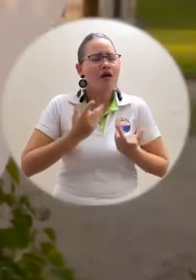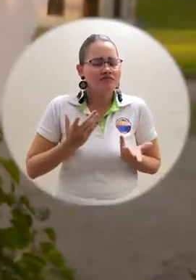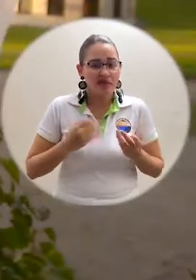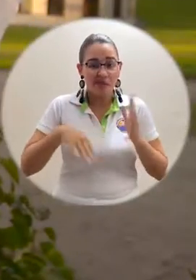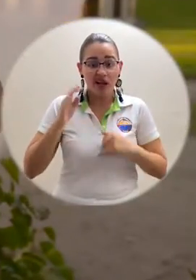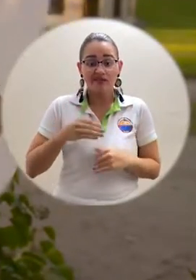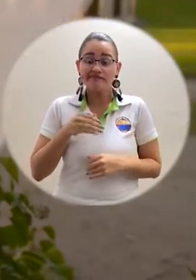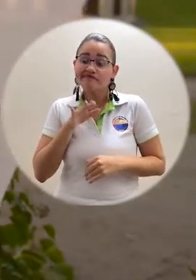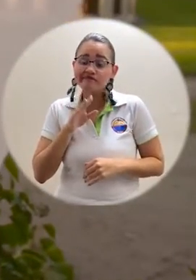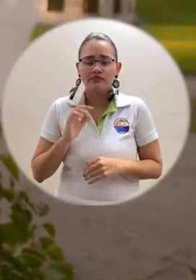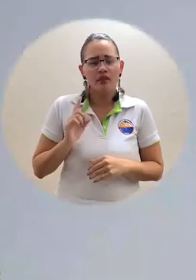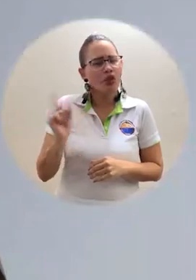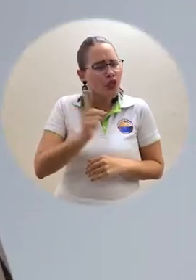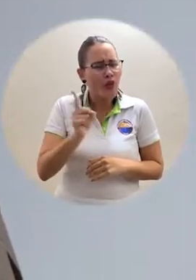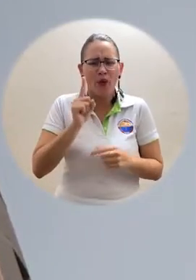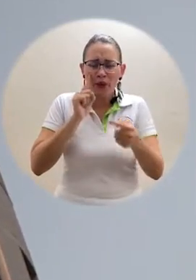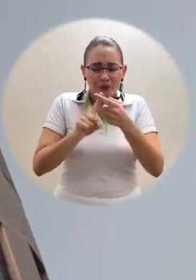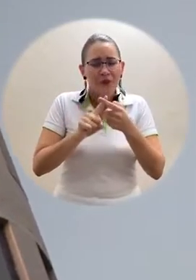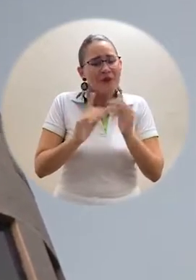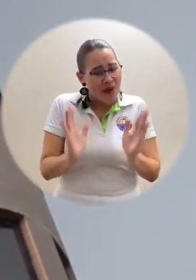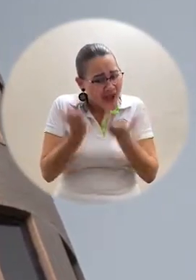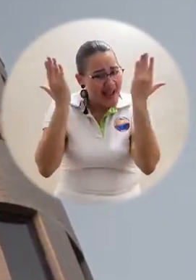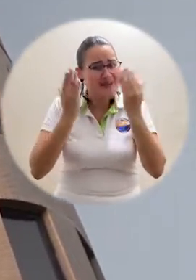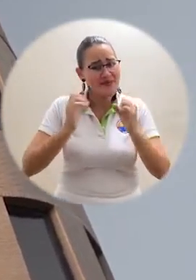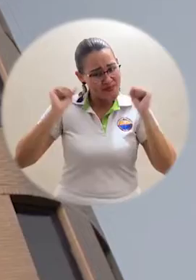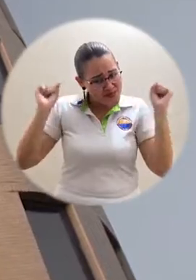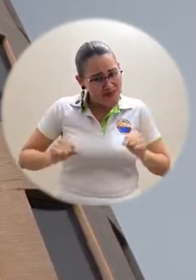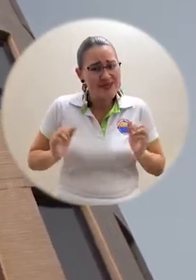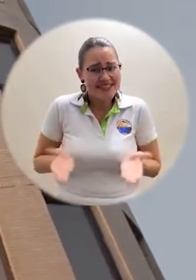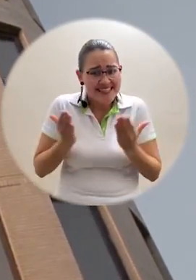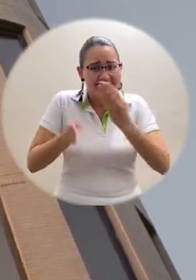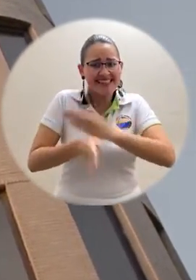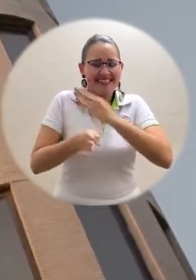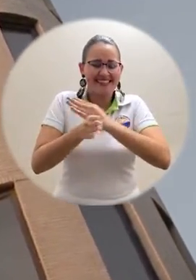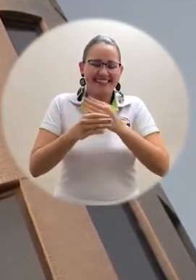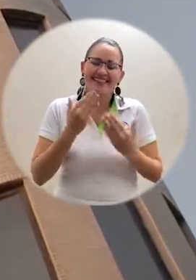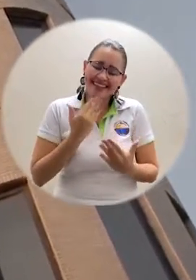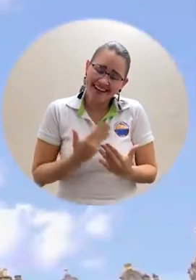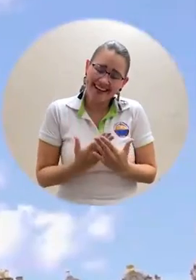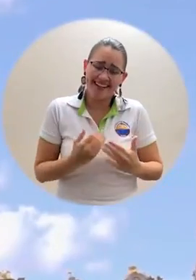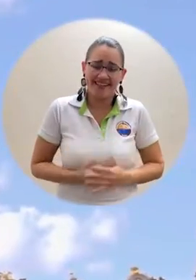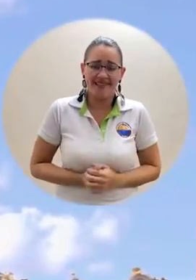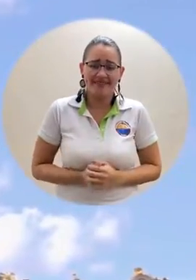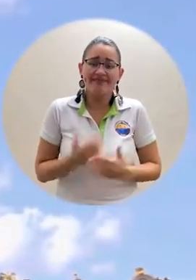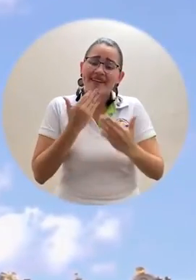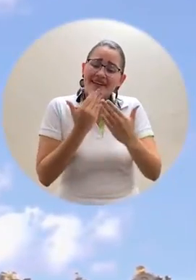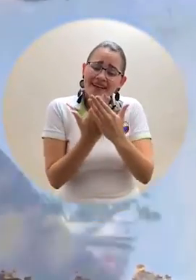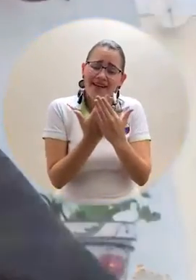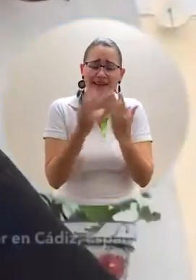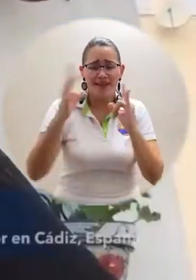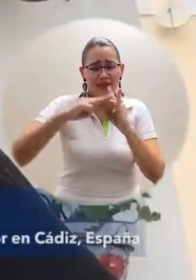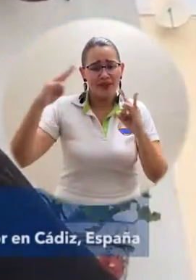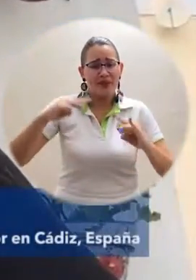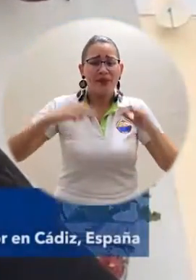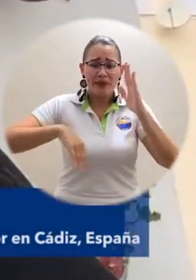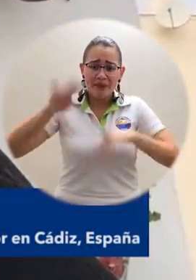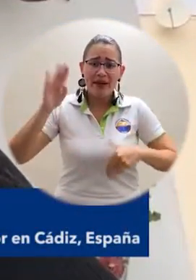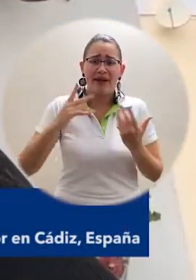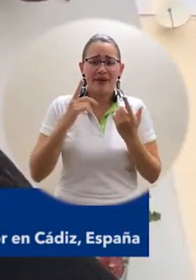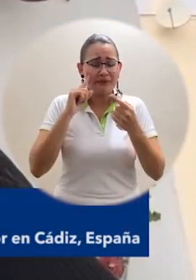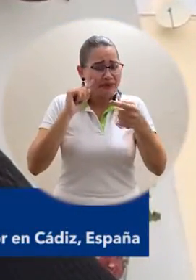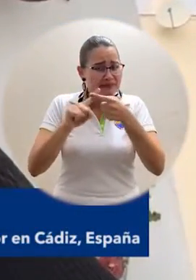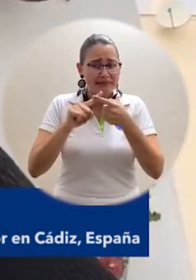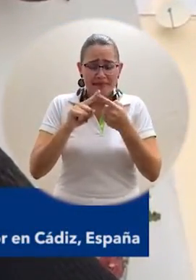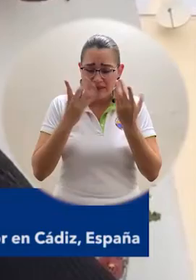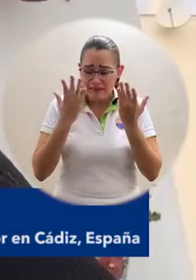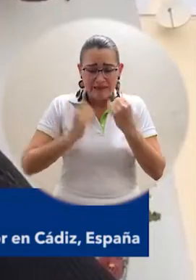problema, diciéndonos como que dágale, empujan, diciéndonos, sí, sí pueden, continúen. Es para agradecer a la Universidad del